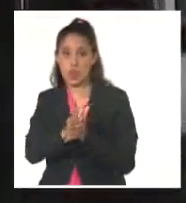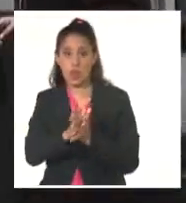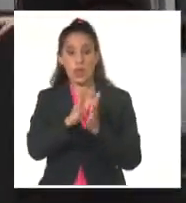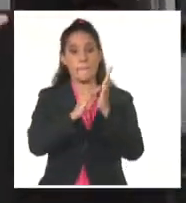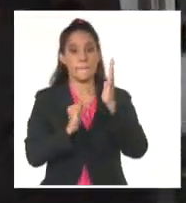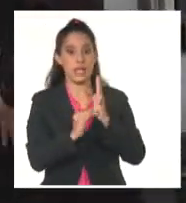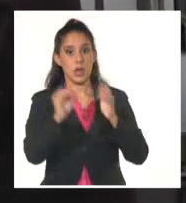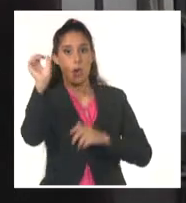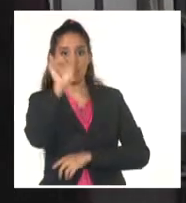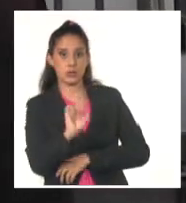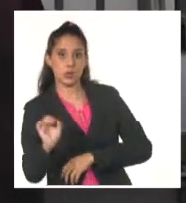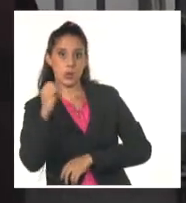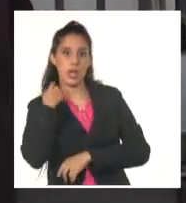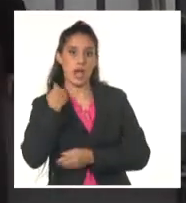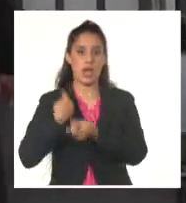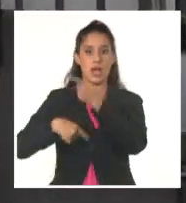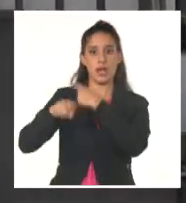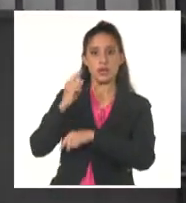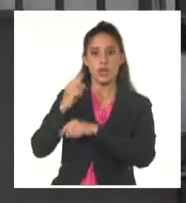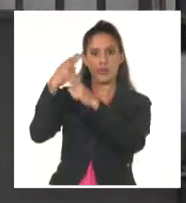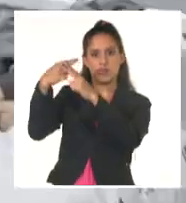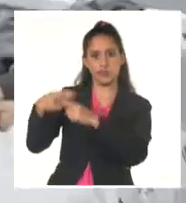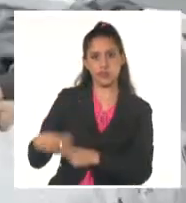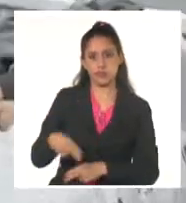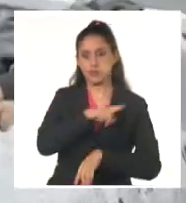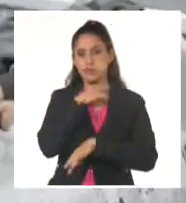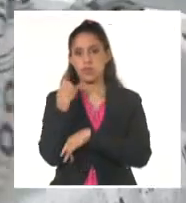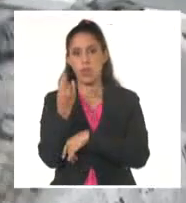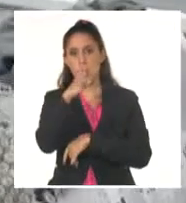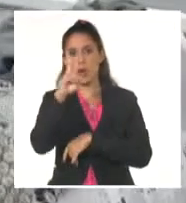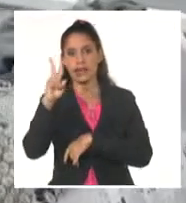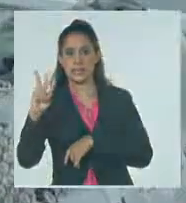pasado año, han sido asesinados casi 42.000 palestinos.